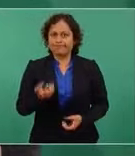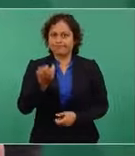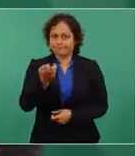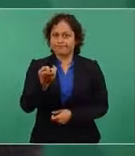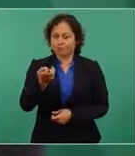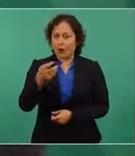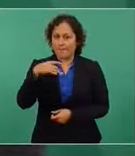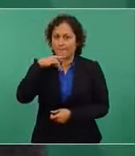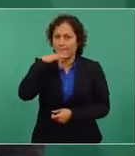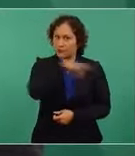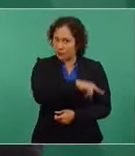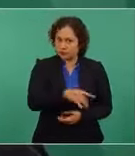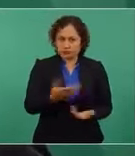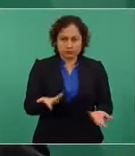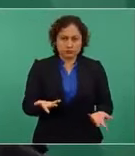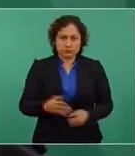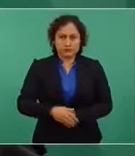así es.